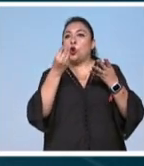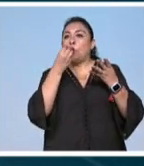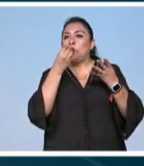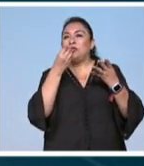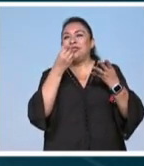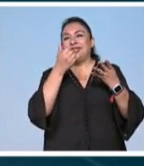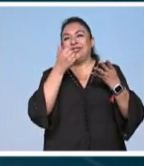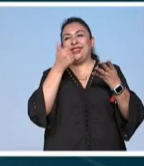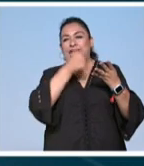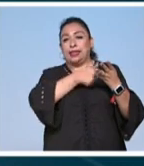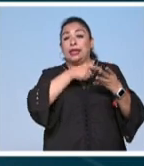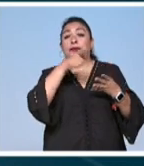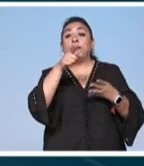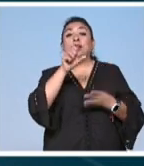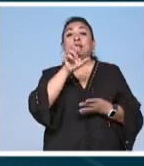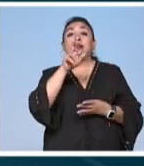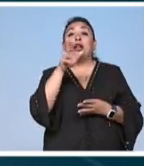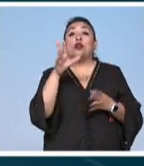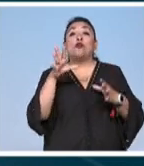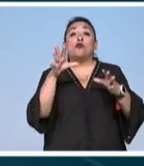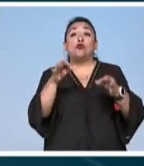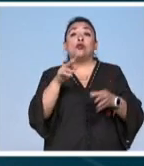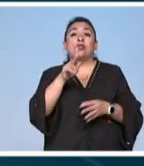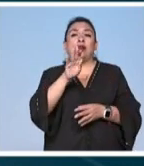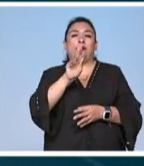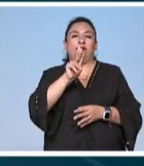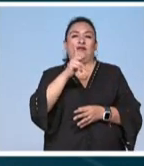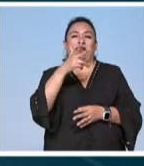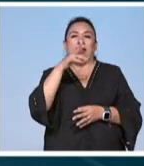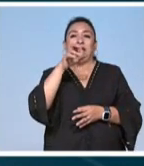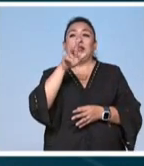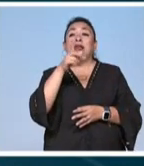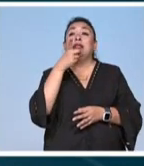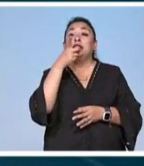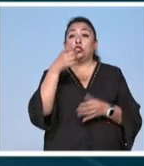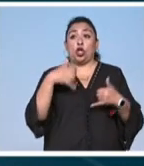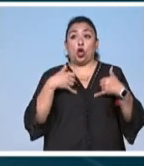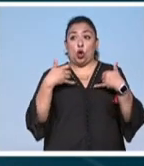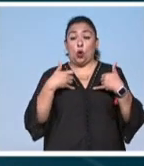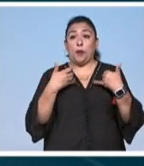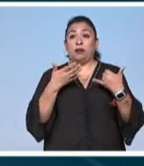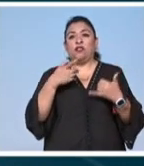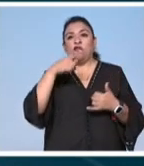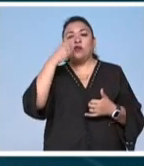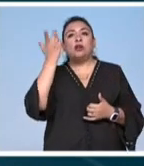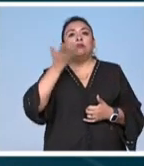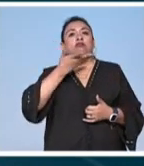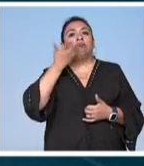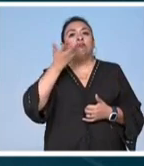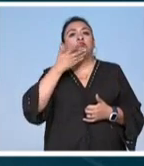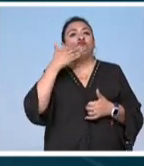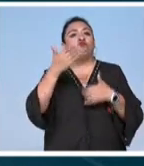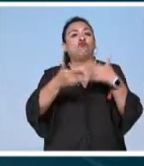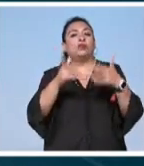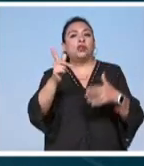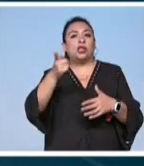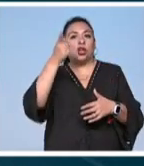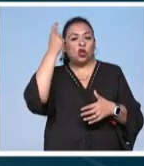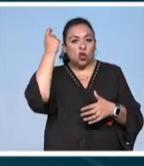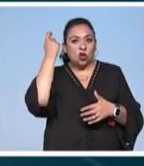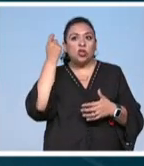sergio rodríguez fundador de pfizer mencionó a europa press que los jóvenes se adaptan con facilidad al progreso tecnológico